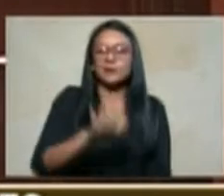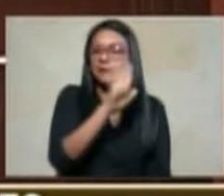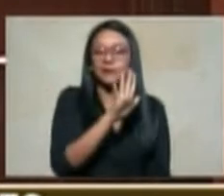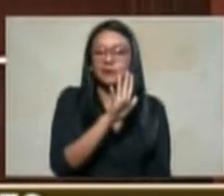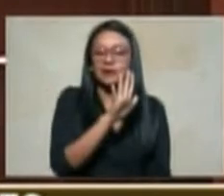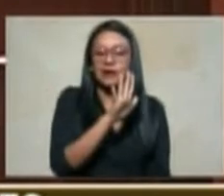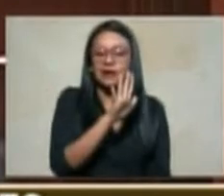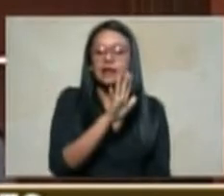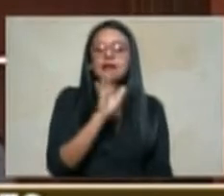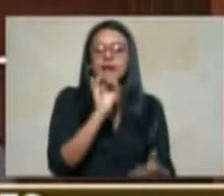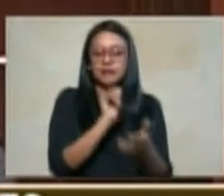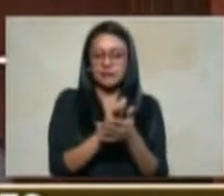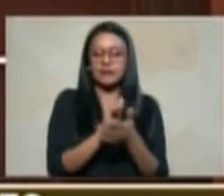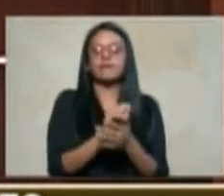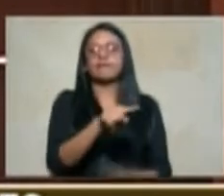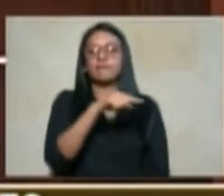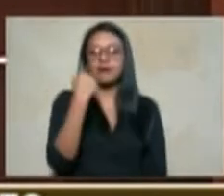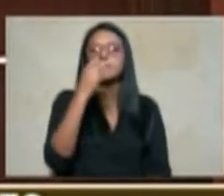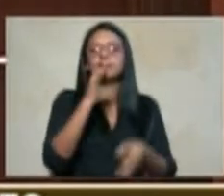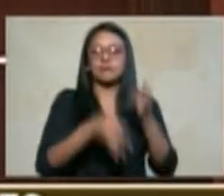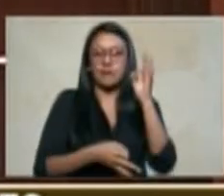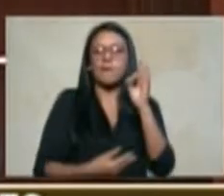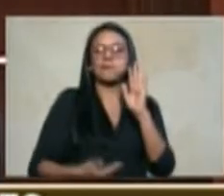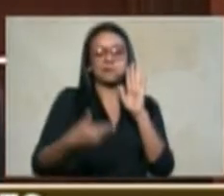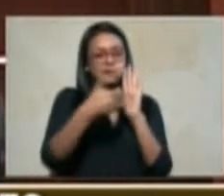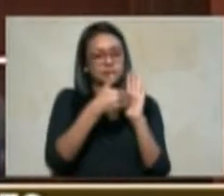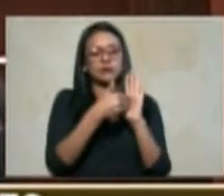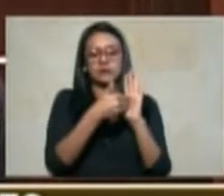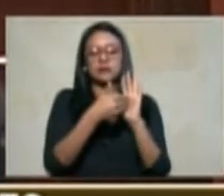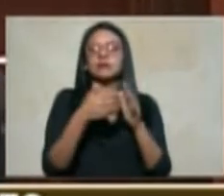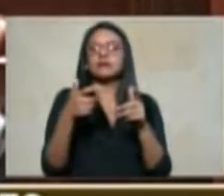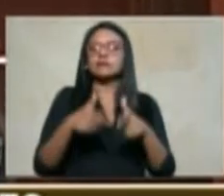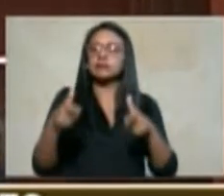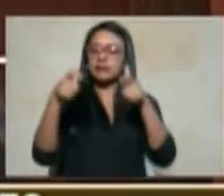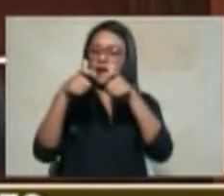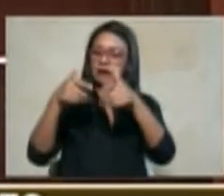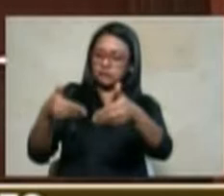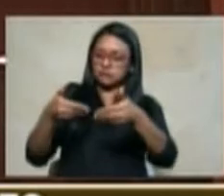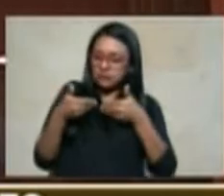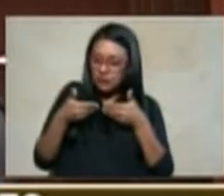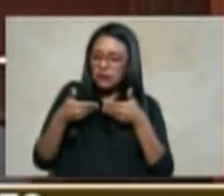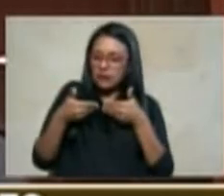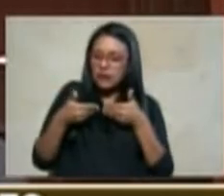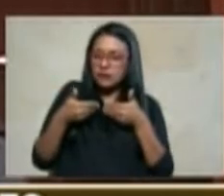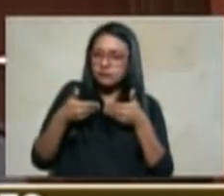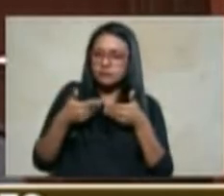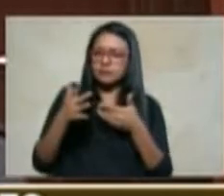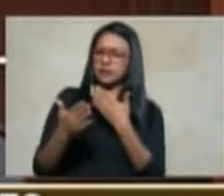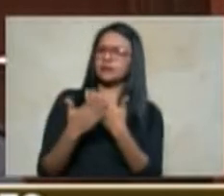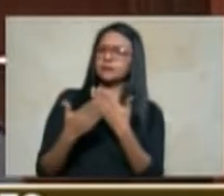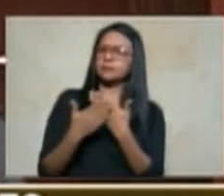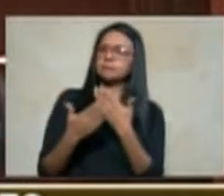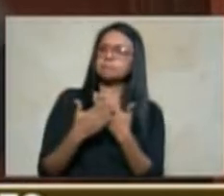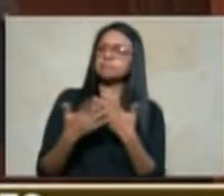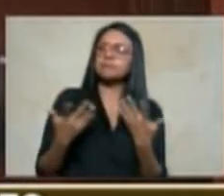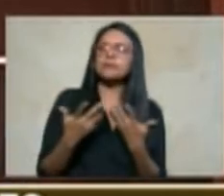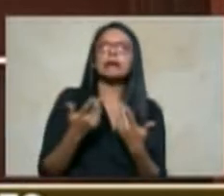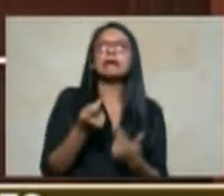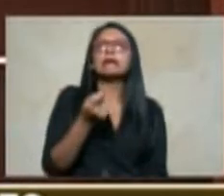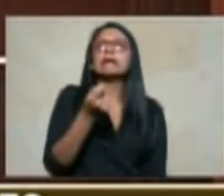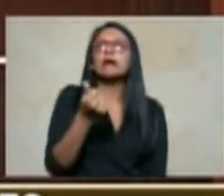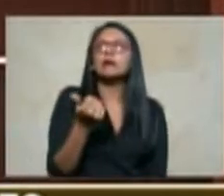judiciales que los tribunales han expedido y que permite determinar que casi que por partes iguales